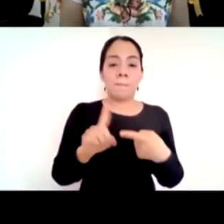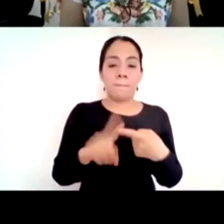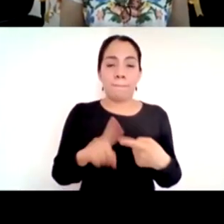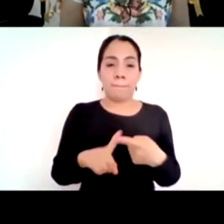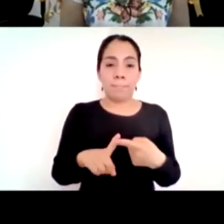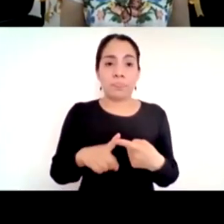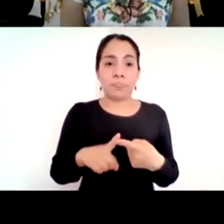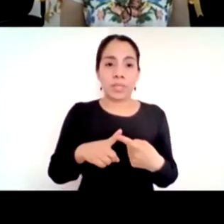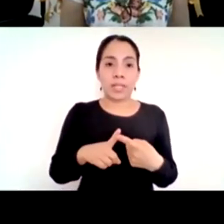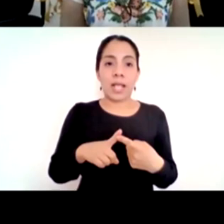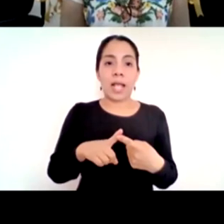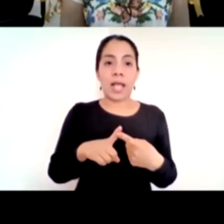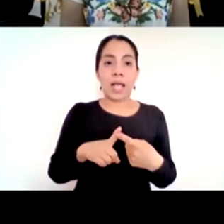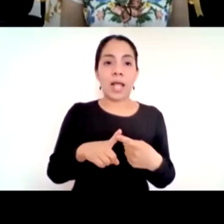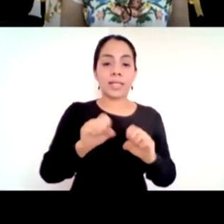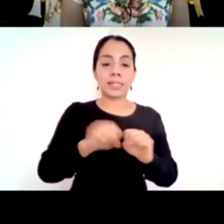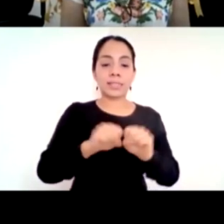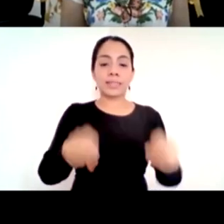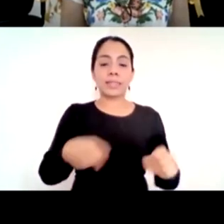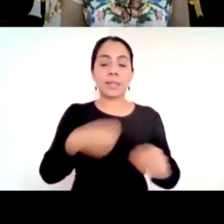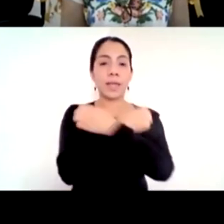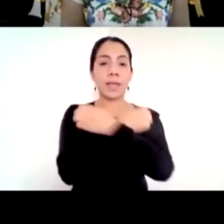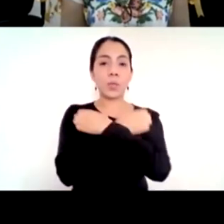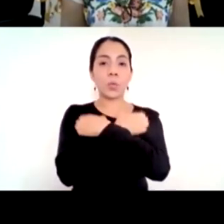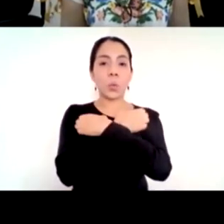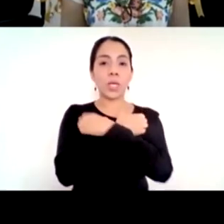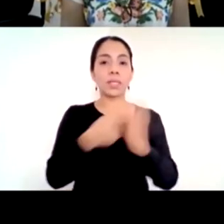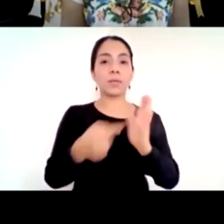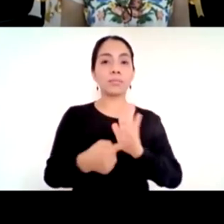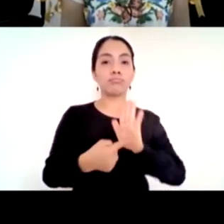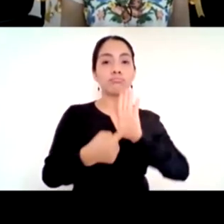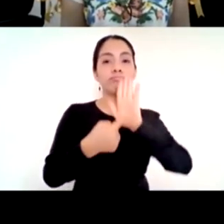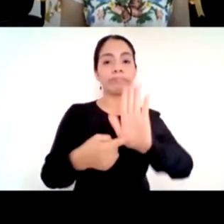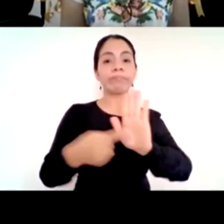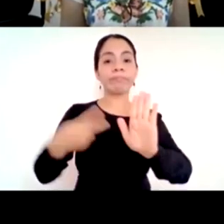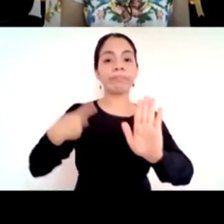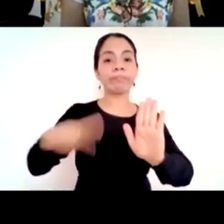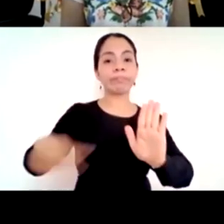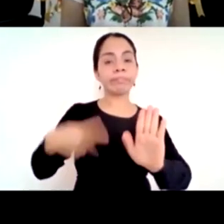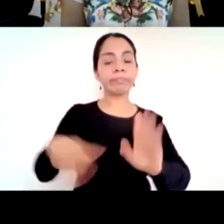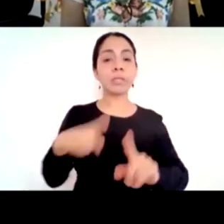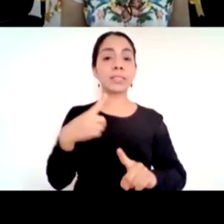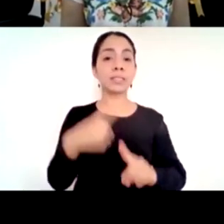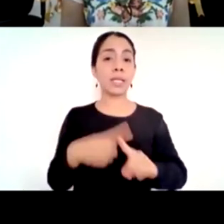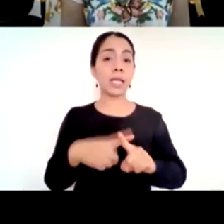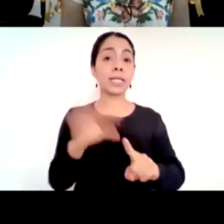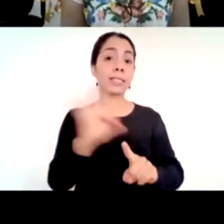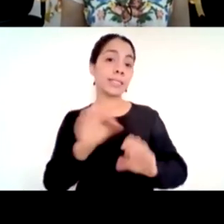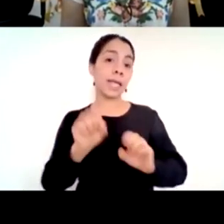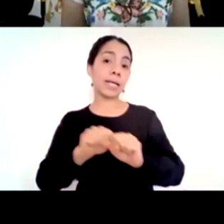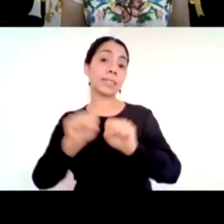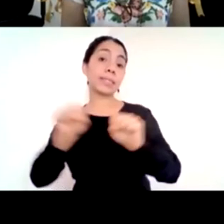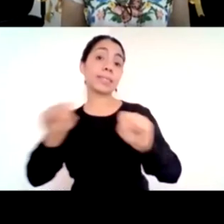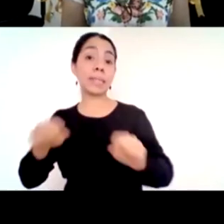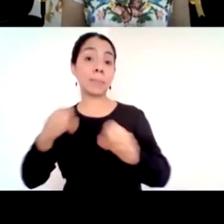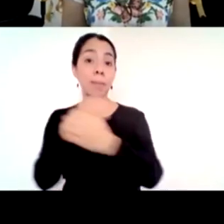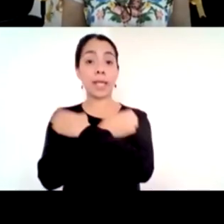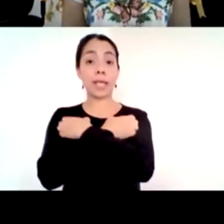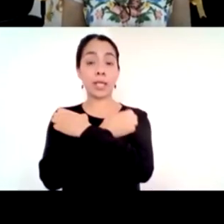sistema educativo y pensar que cada vez que hablamos de esa cosa abstracta llamado sistema